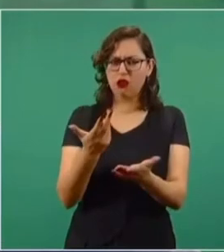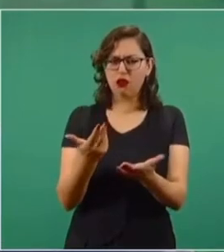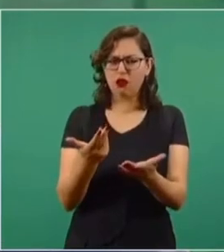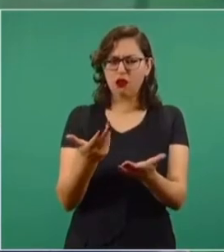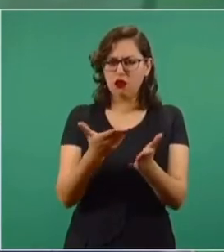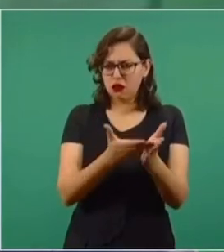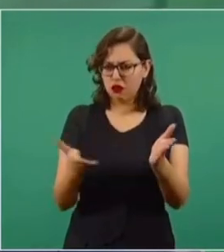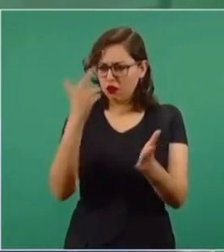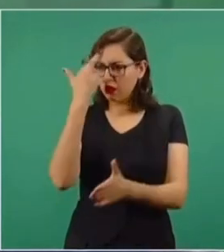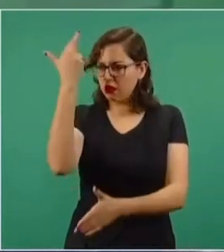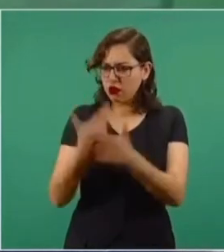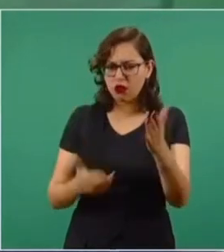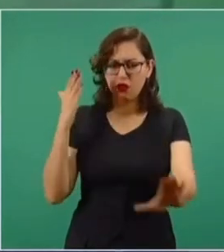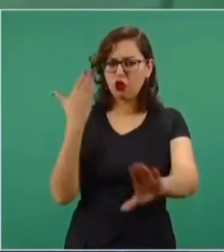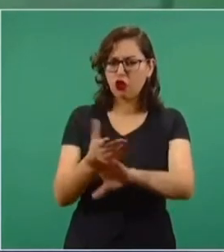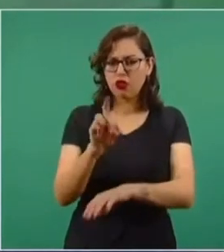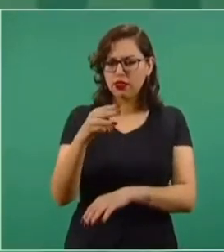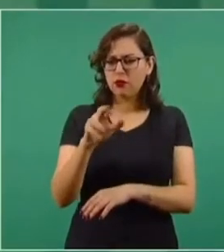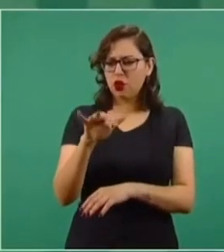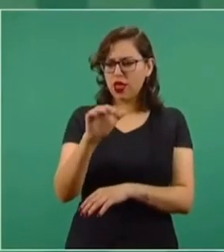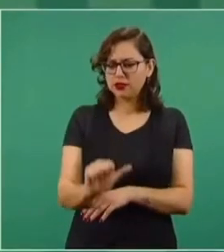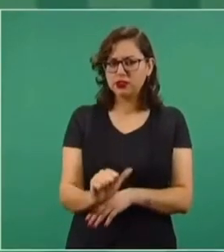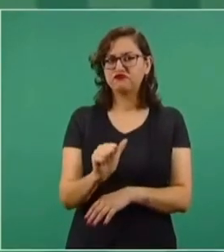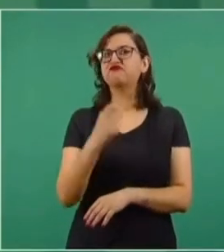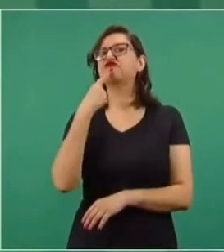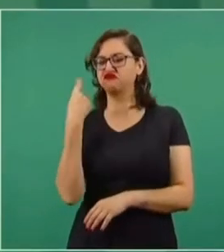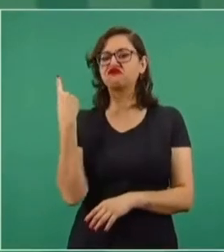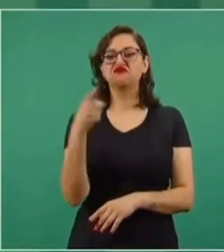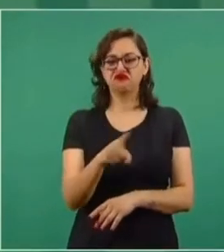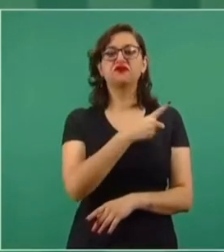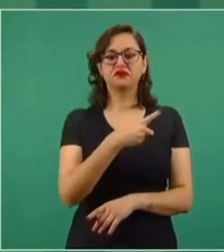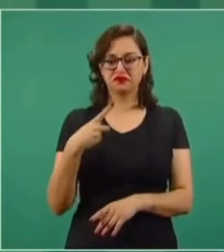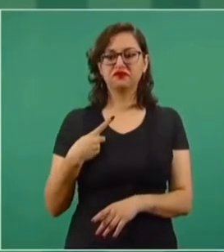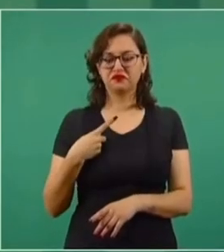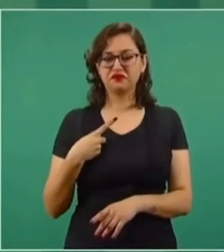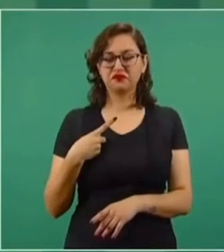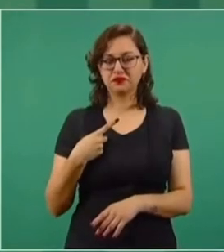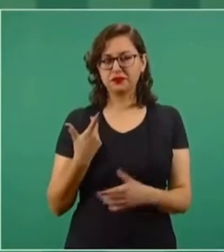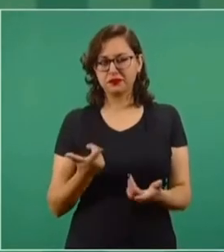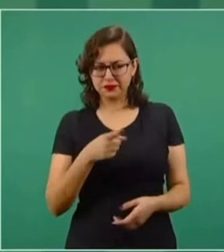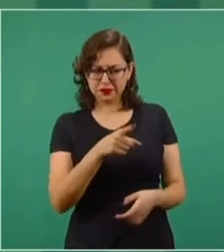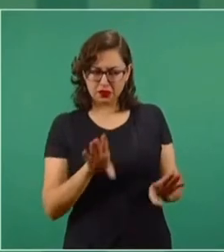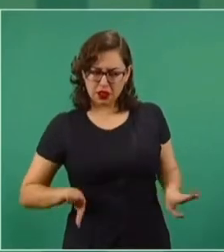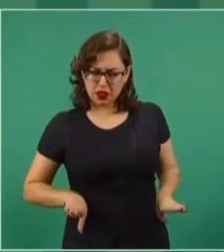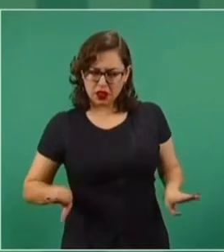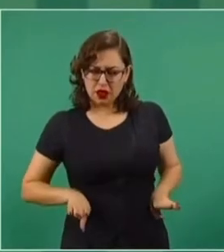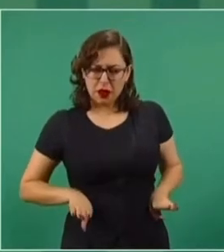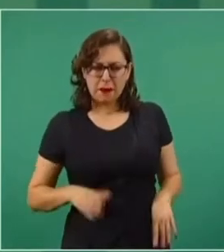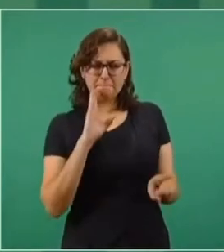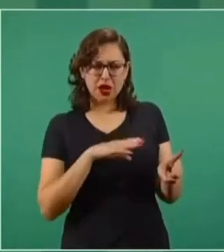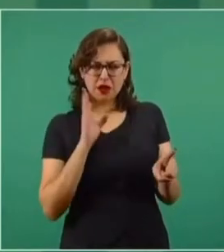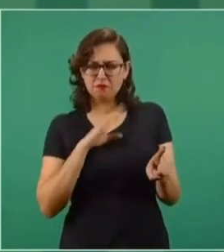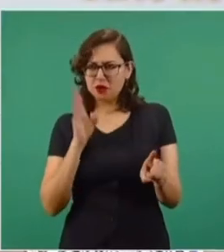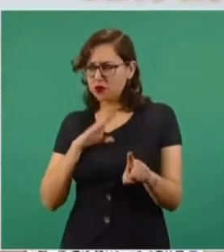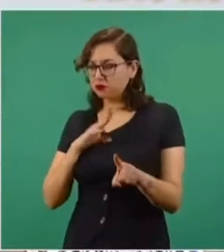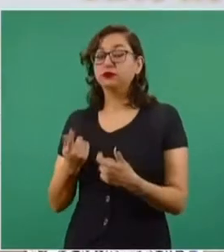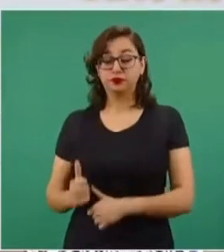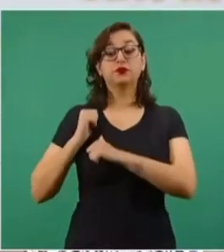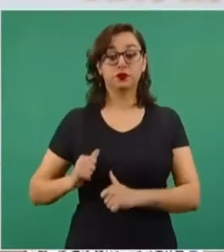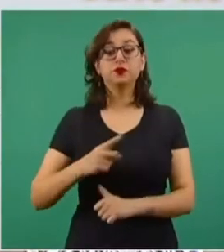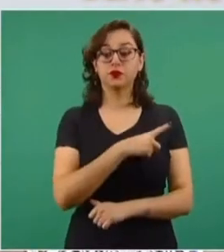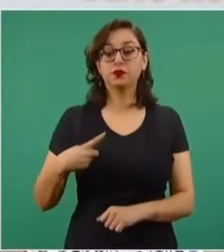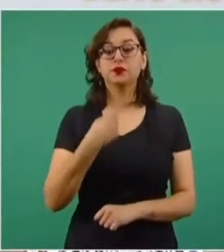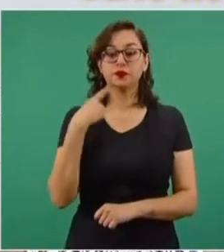democracia, cuando se sabe de actitudes antidemocráticas. La autoridad